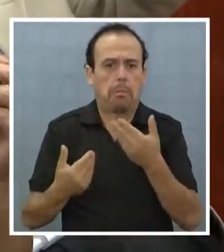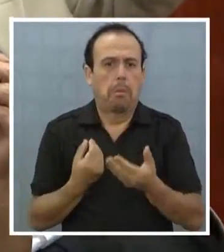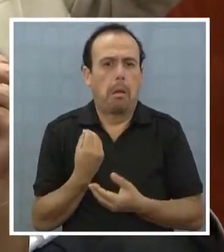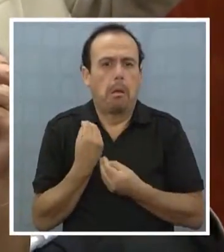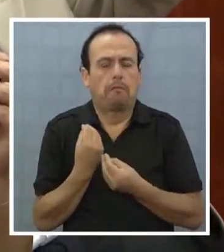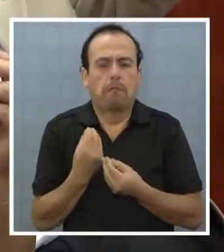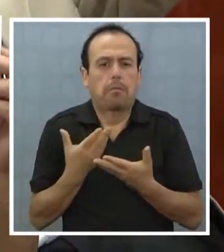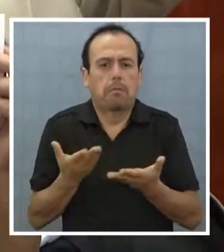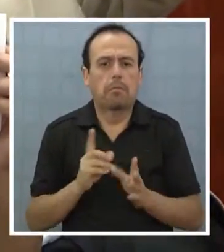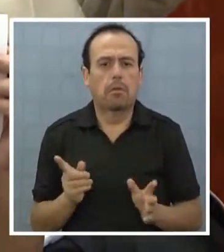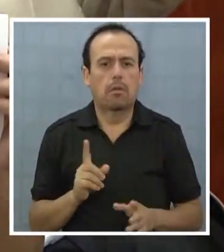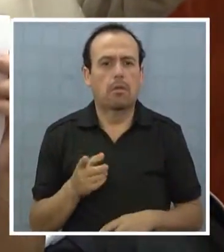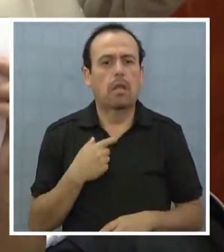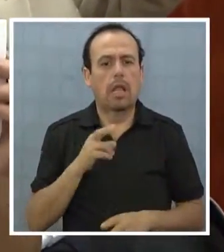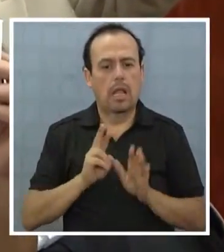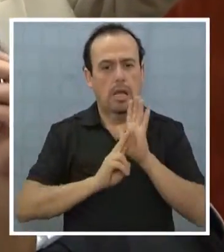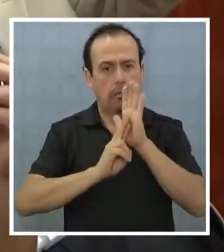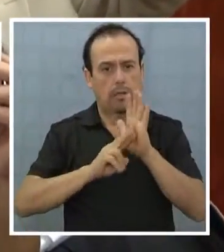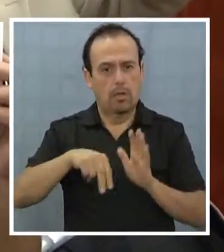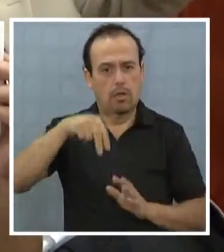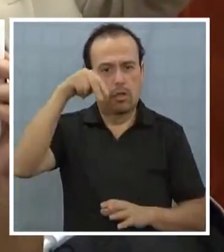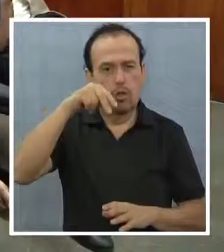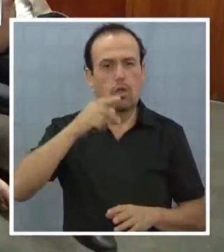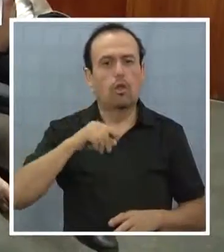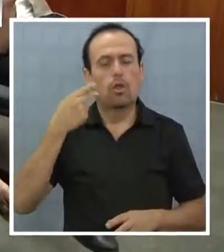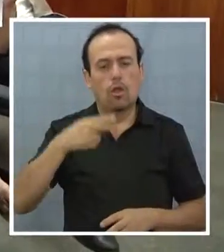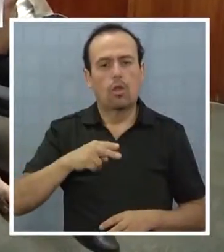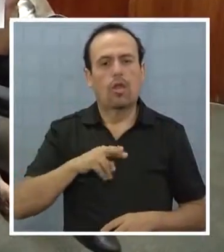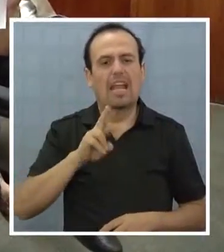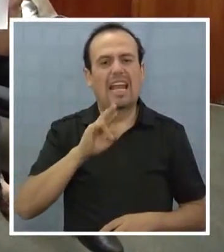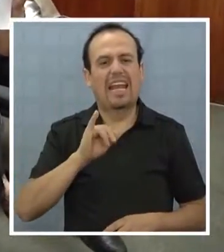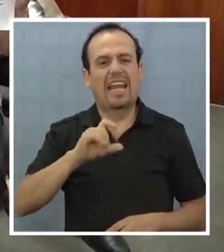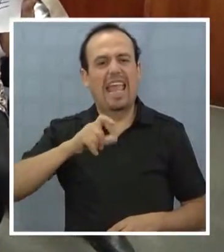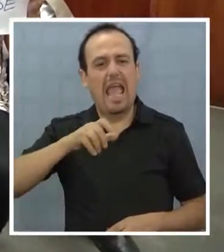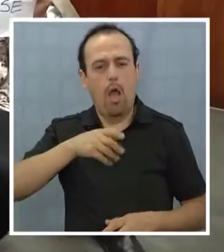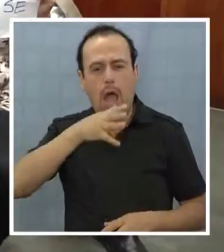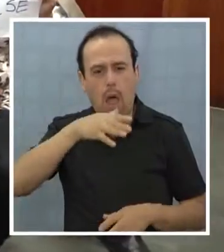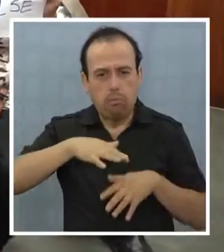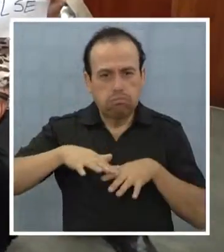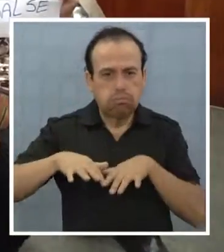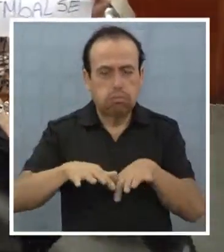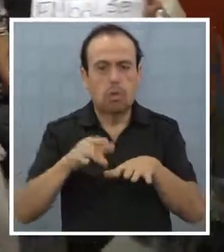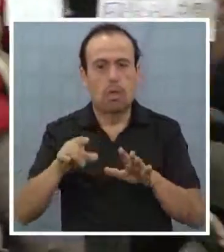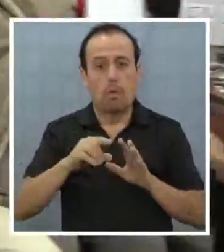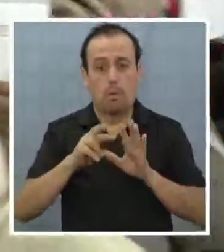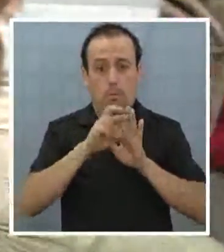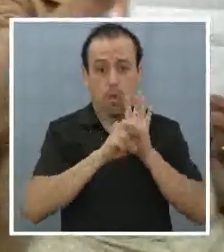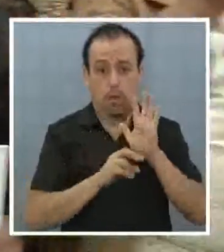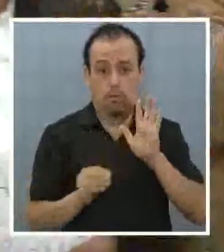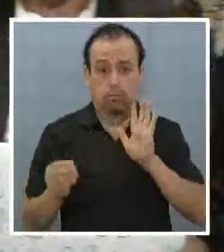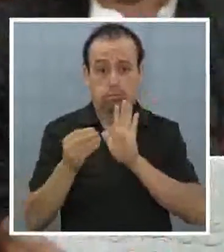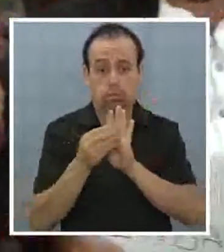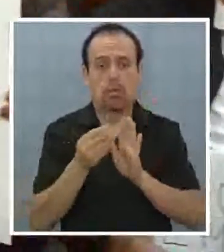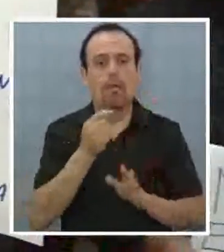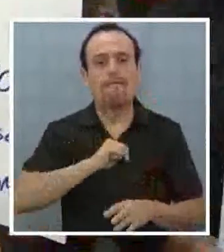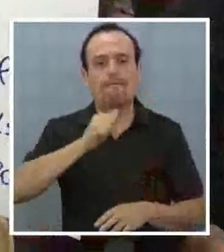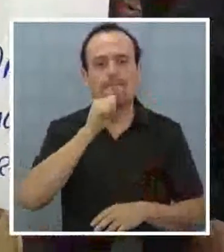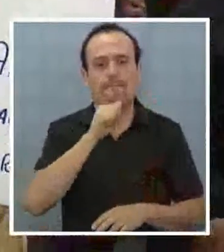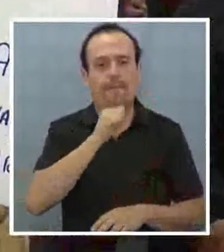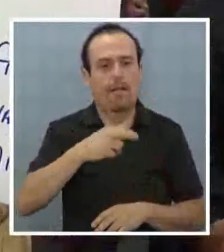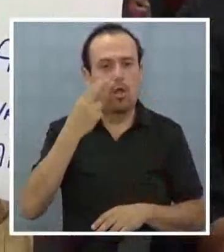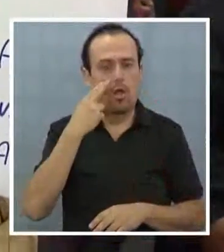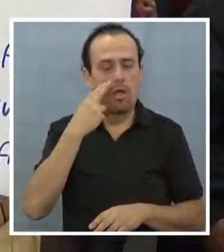representante norte de la Comisión Nacional de Riego, que propone la implementación de este tipo de proyectos, sostiene que hay falta de